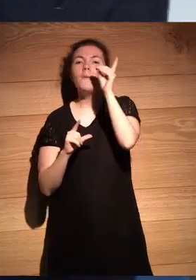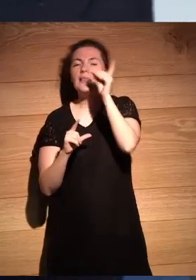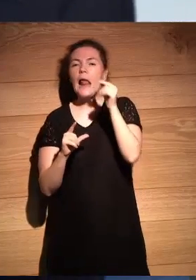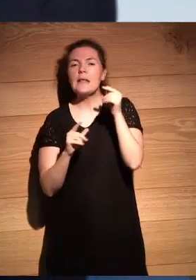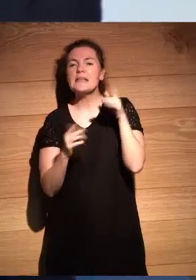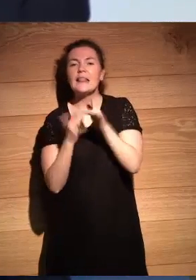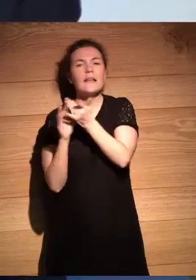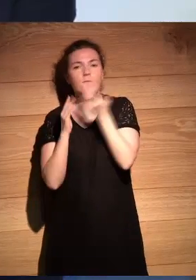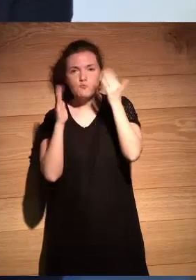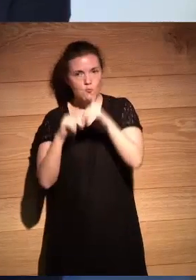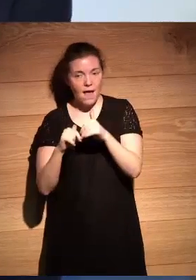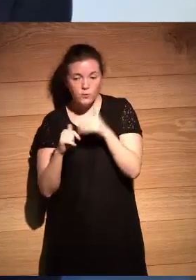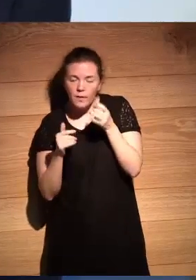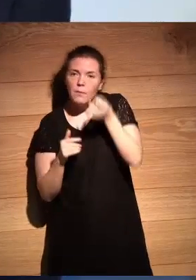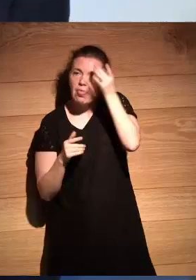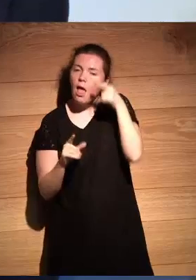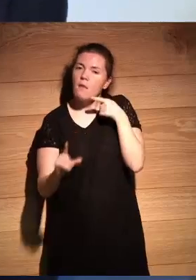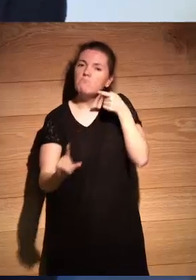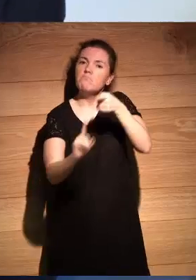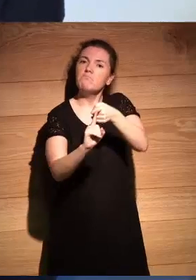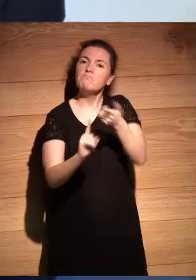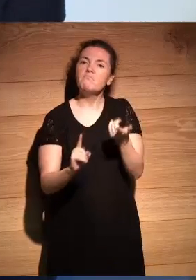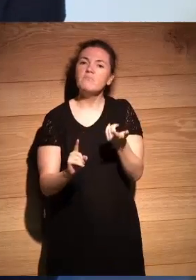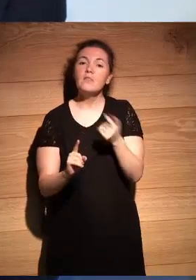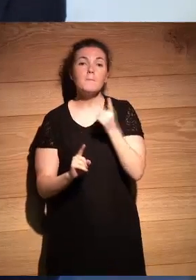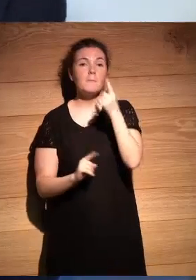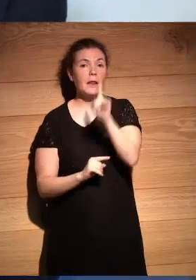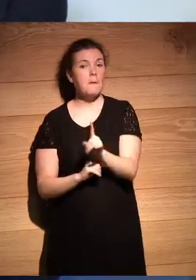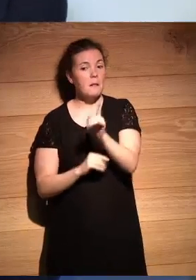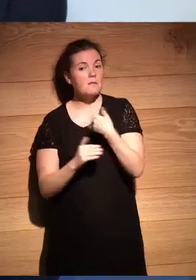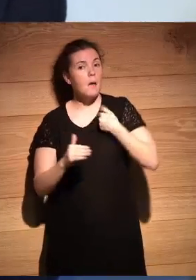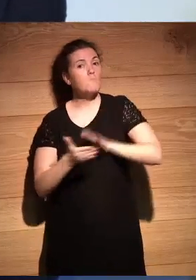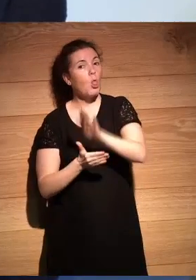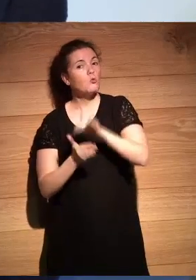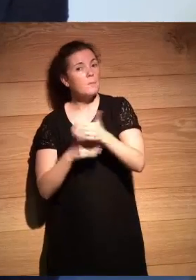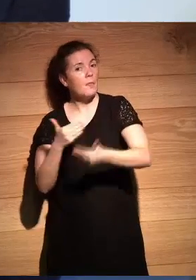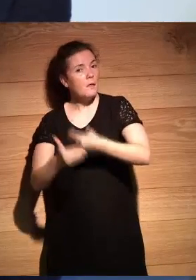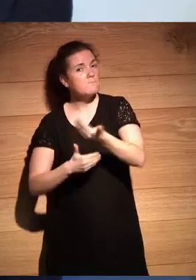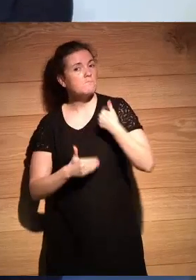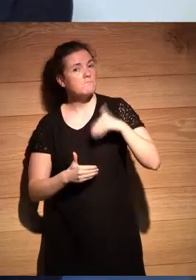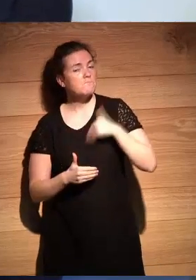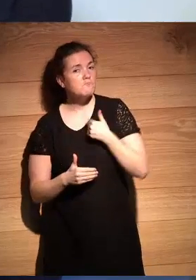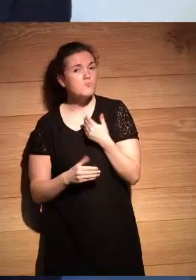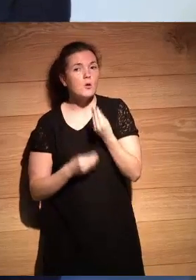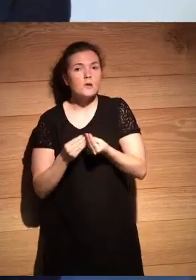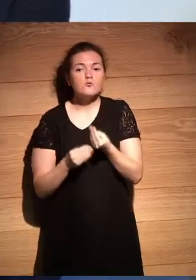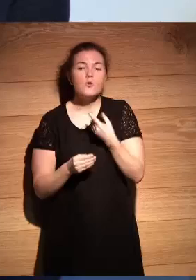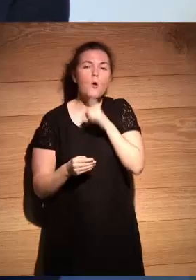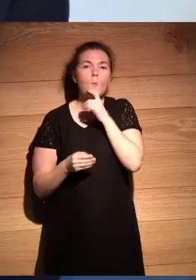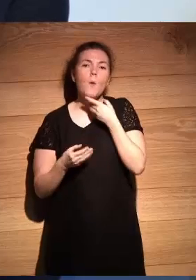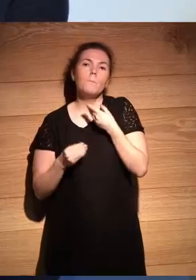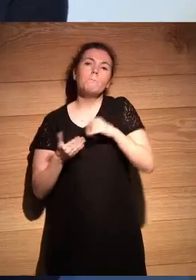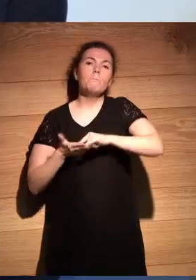bueno pues la idea va un poco por aquí hemos llegado a un primer nivel de productividad como si dijéramos que se basa en la metodología en una